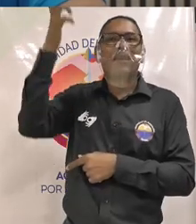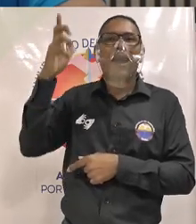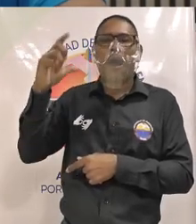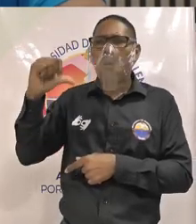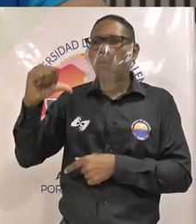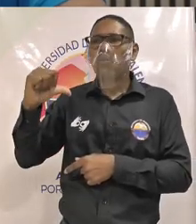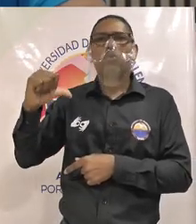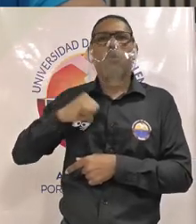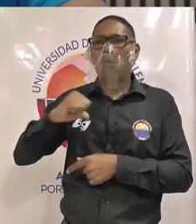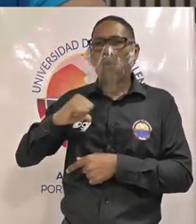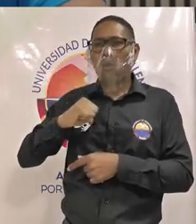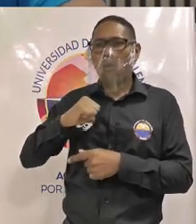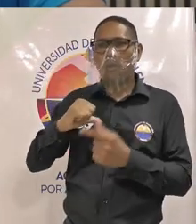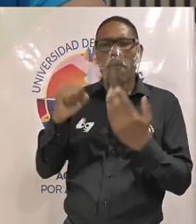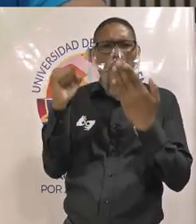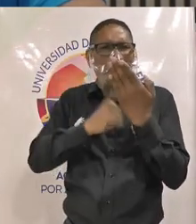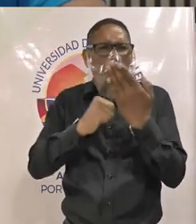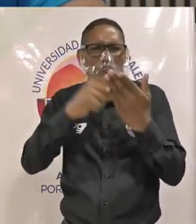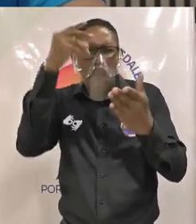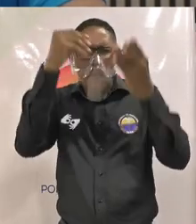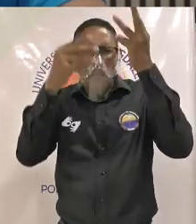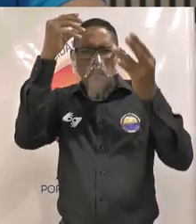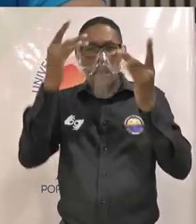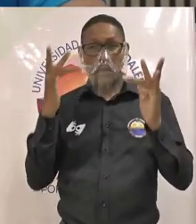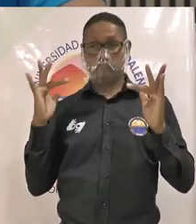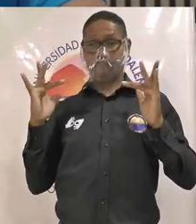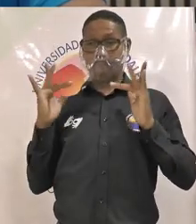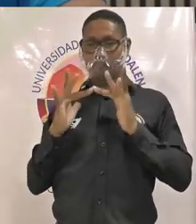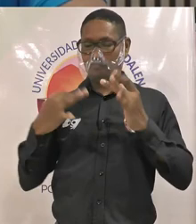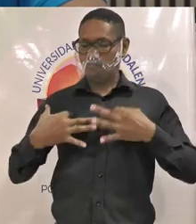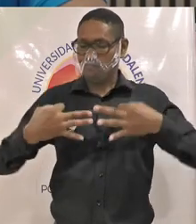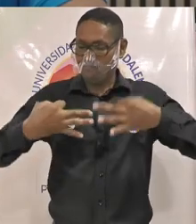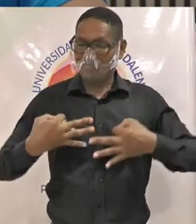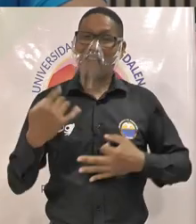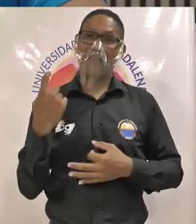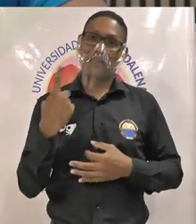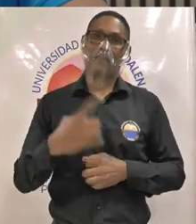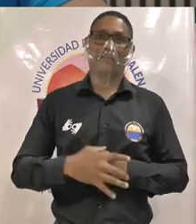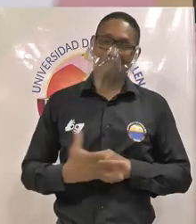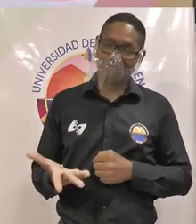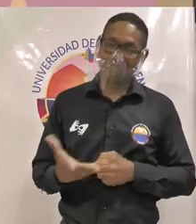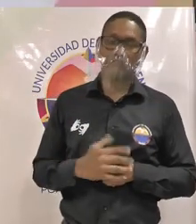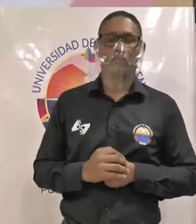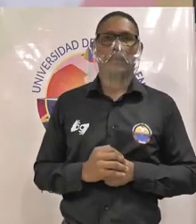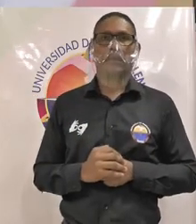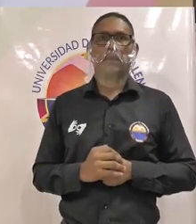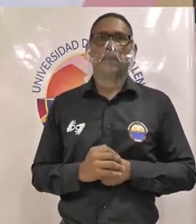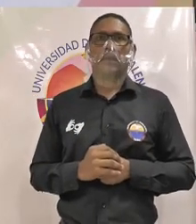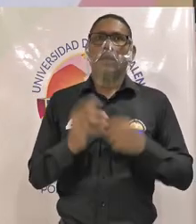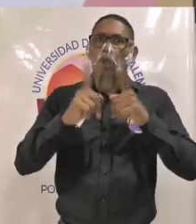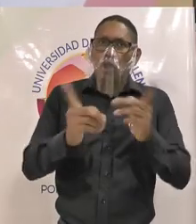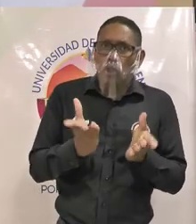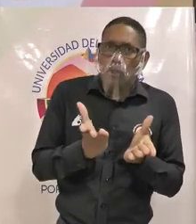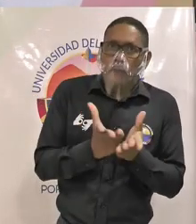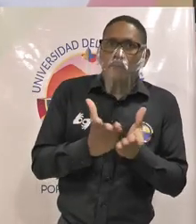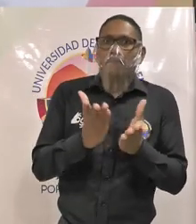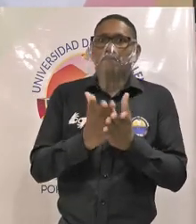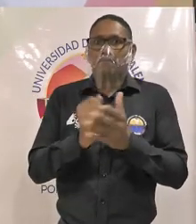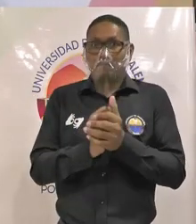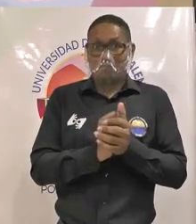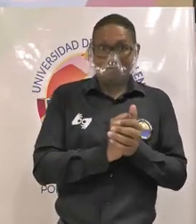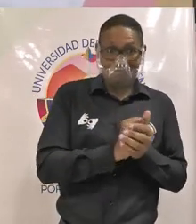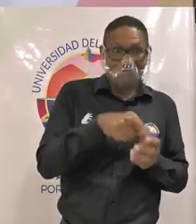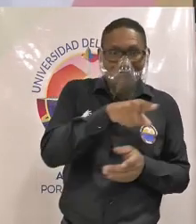de poder dar estas cátedras de manera idónea bueno señoras estudiantes candidatos al consejo